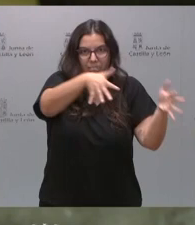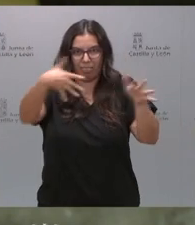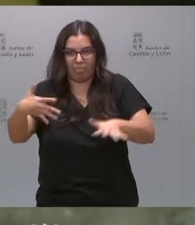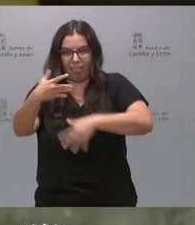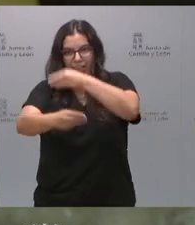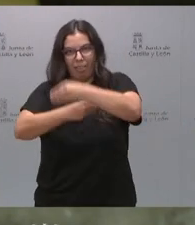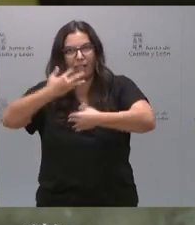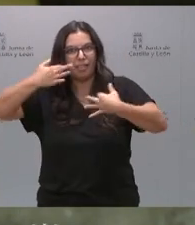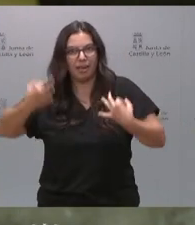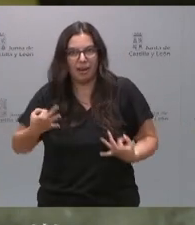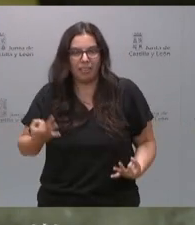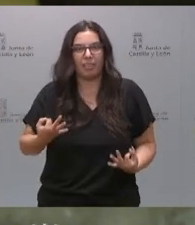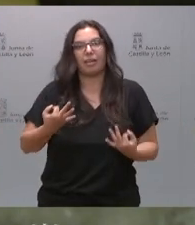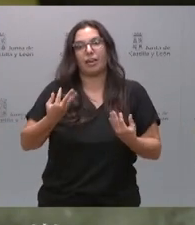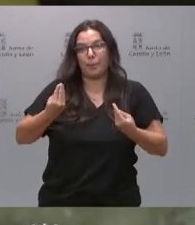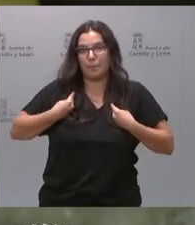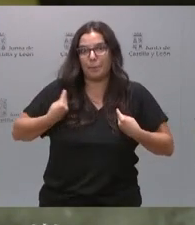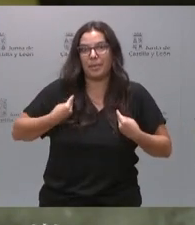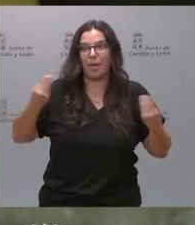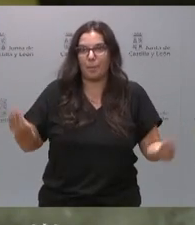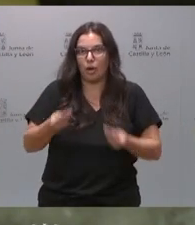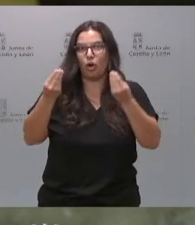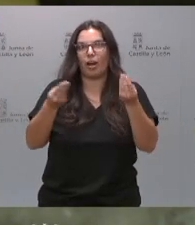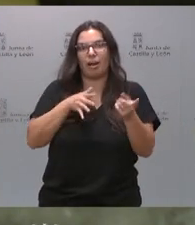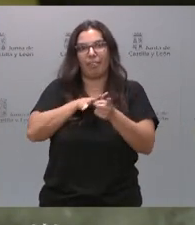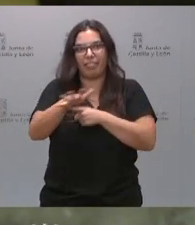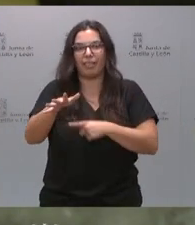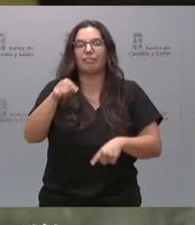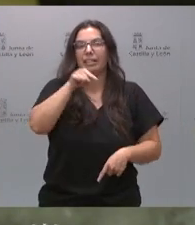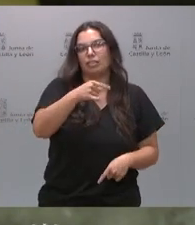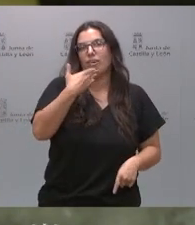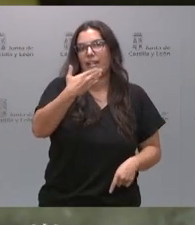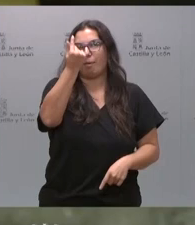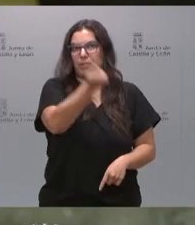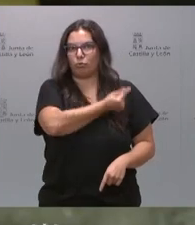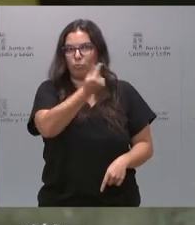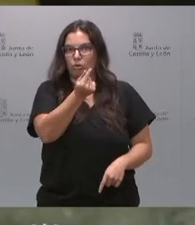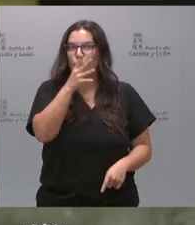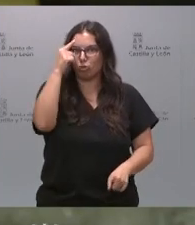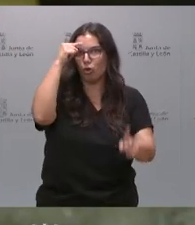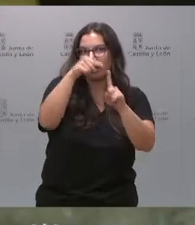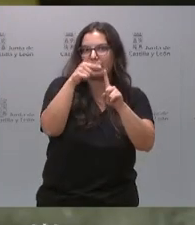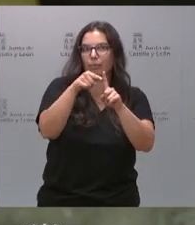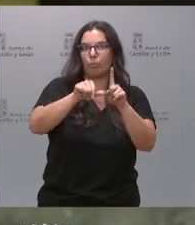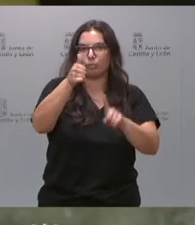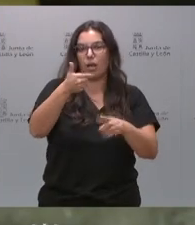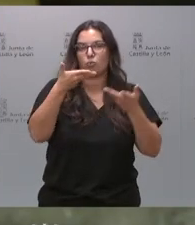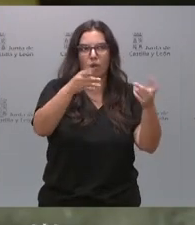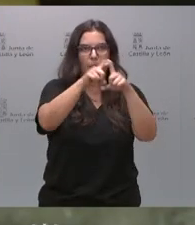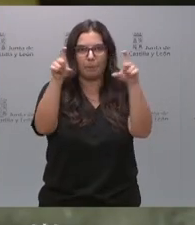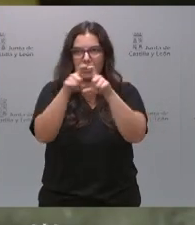para poder cambiar la vida a mejor de las personas de nuestra comunidad autónoma y ayudar a las empresas y